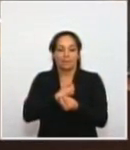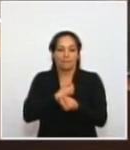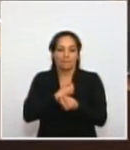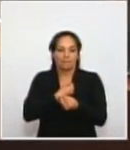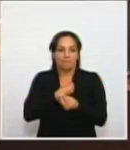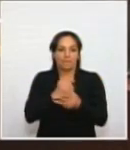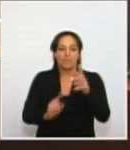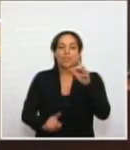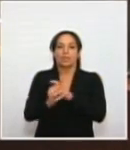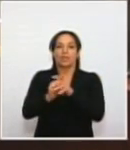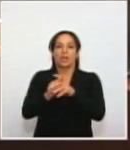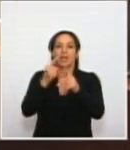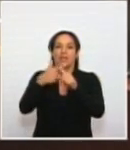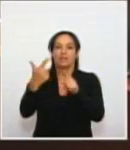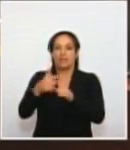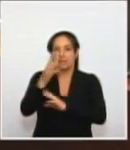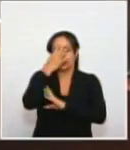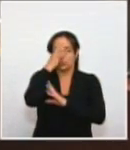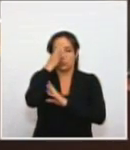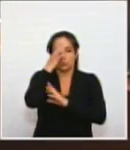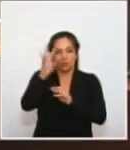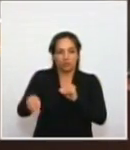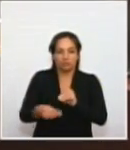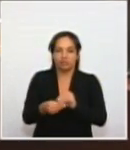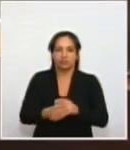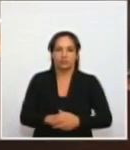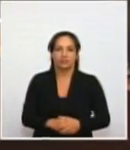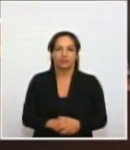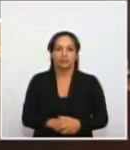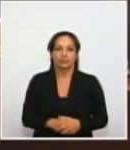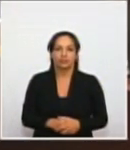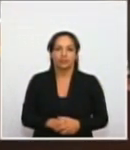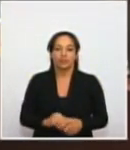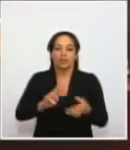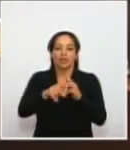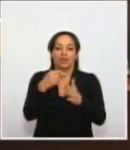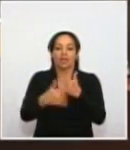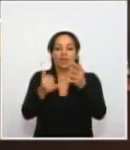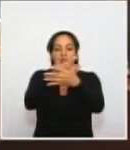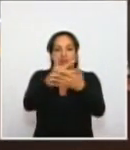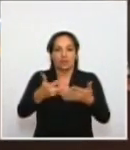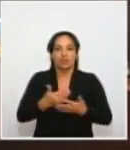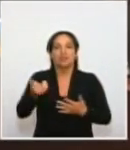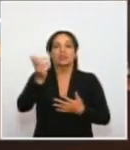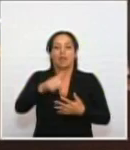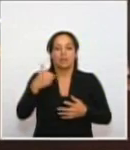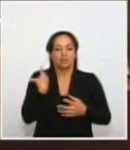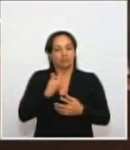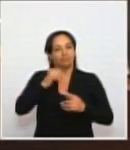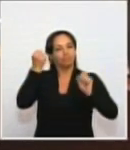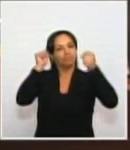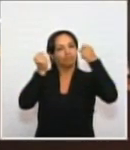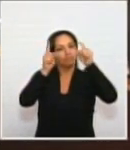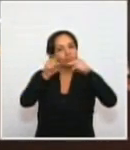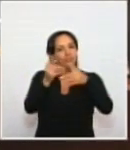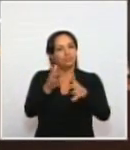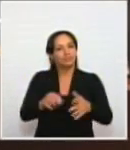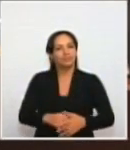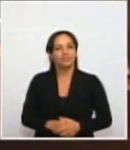algunas dudas adicionales sobre el texto y algunas preocupaciones.